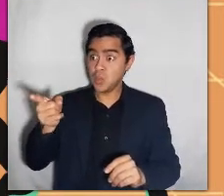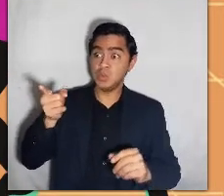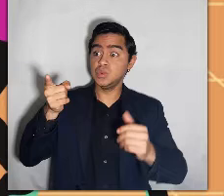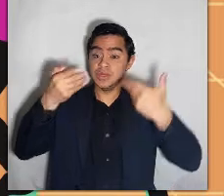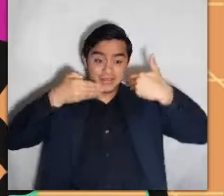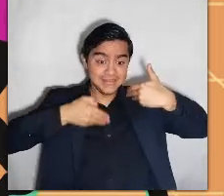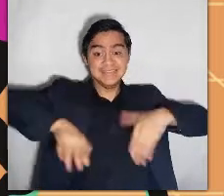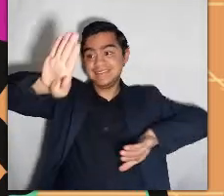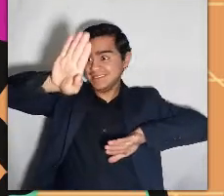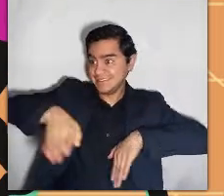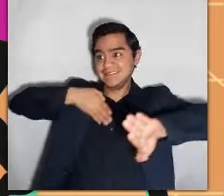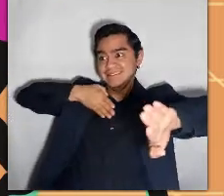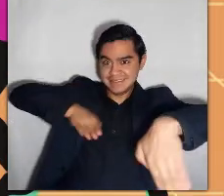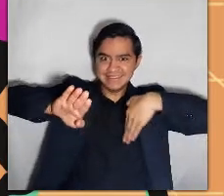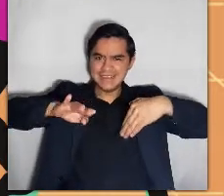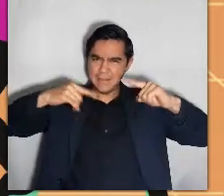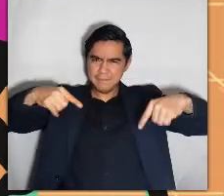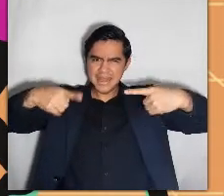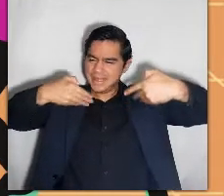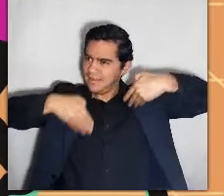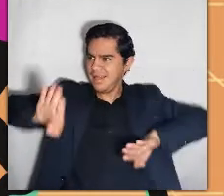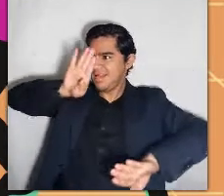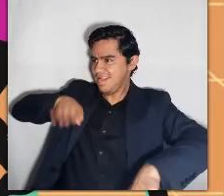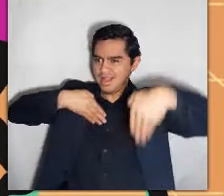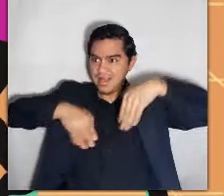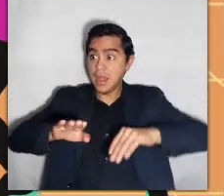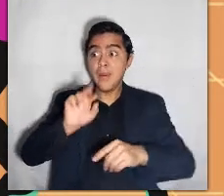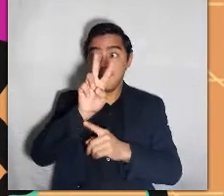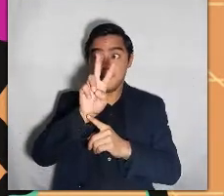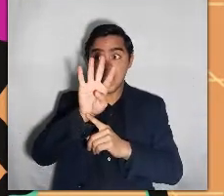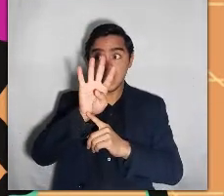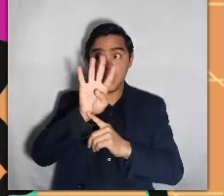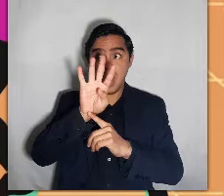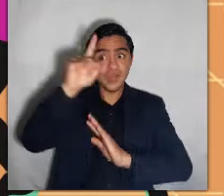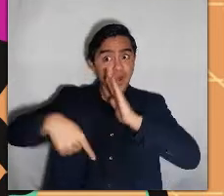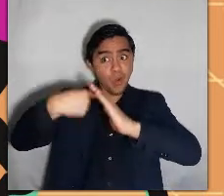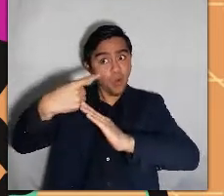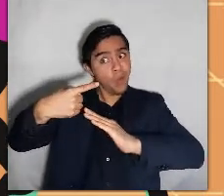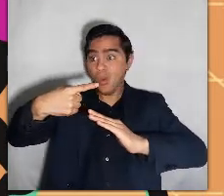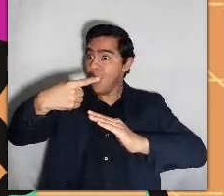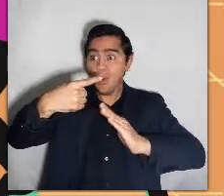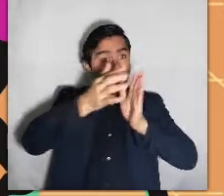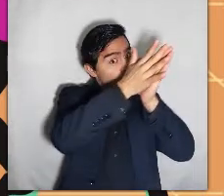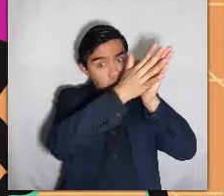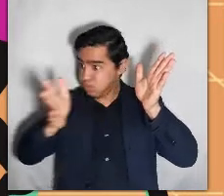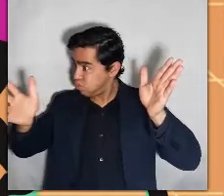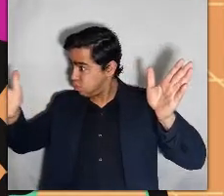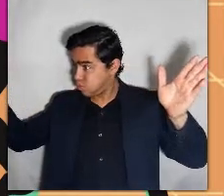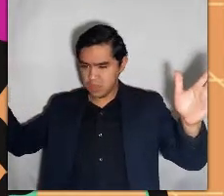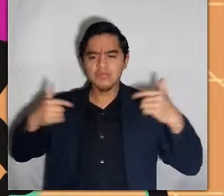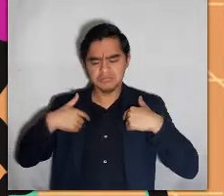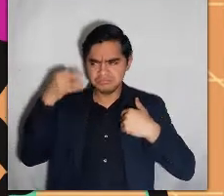patines durante 24 horas seguidas, sin parar ni un solo segundo me casaré contigo. Entonces